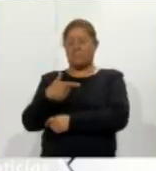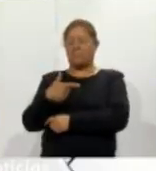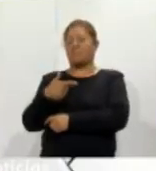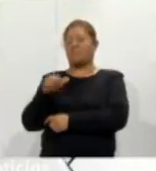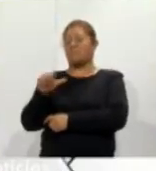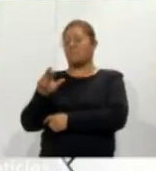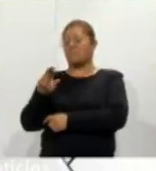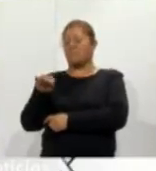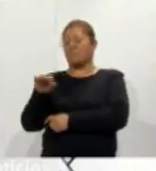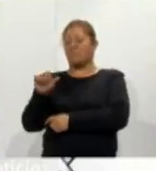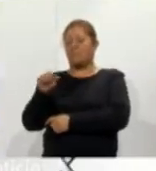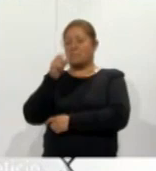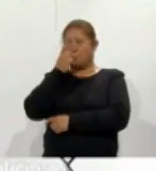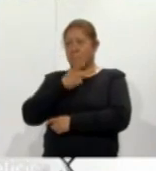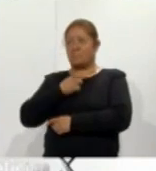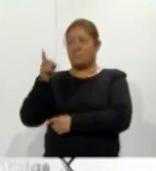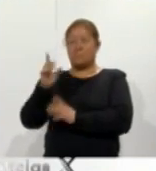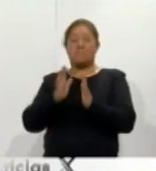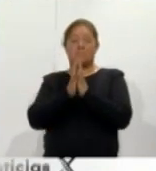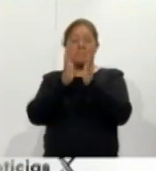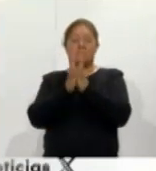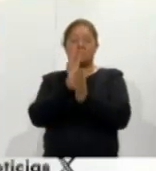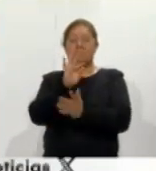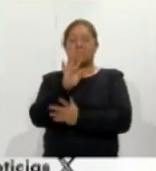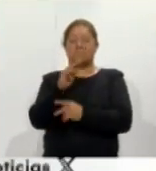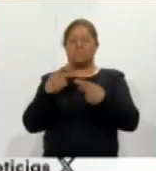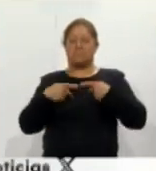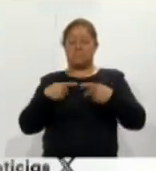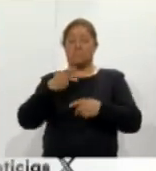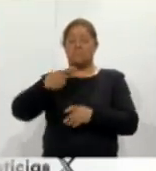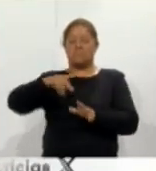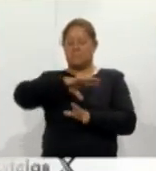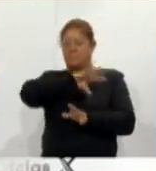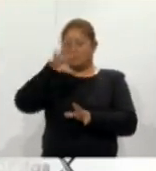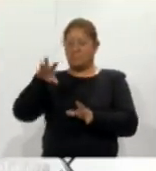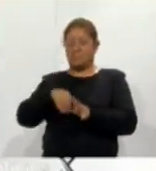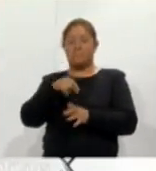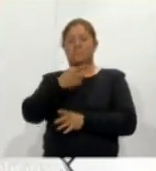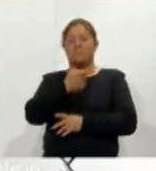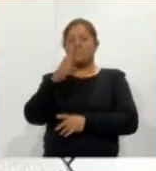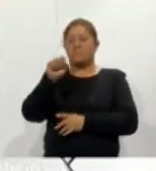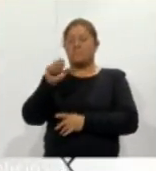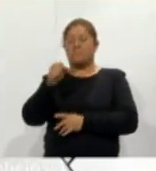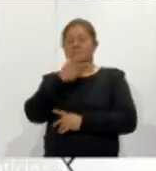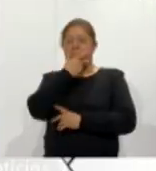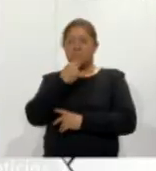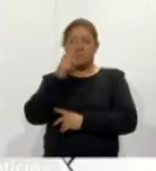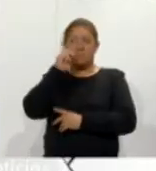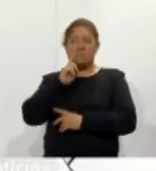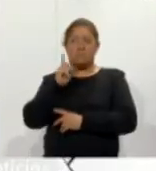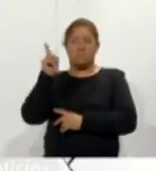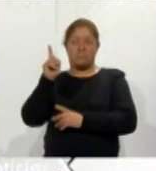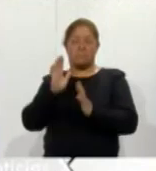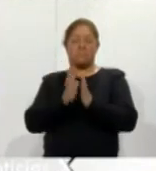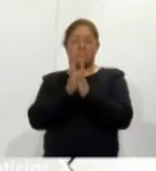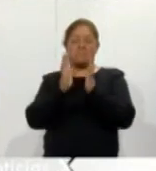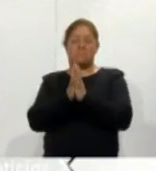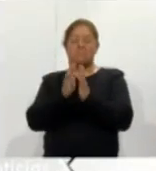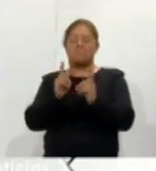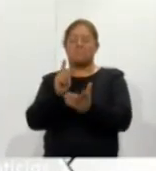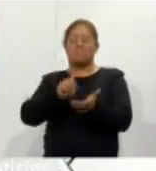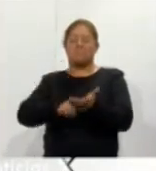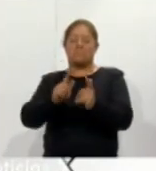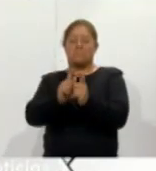mencionó que en esta escena participaron 40 personas pero en total son 160 hombres y mujeres quienes integran la